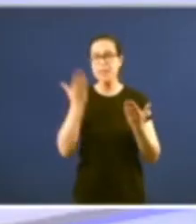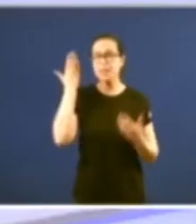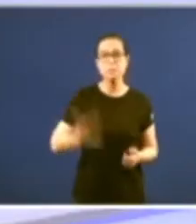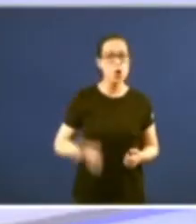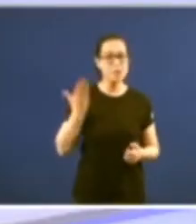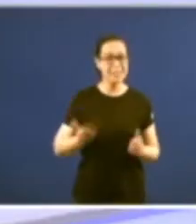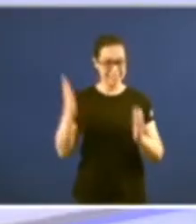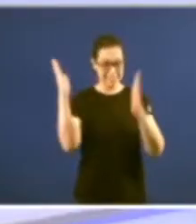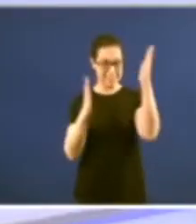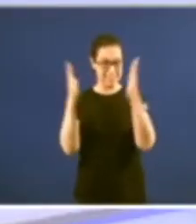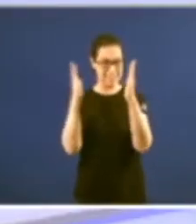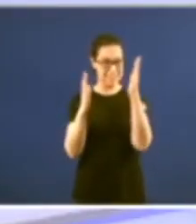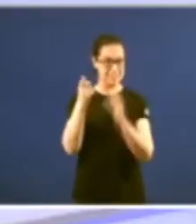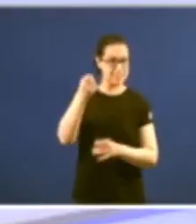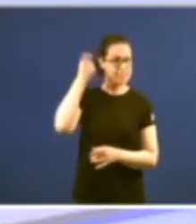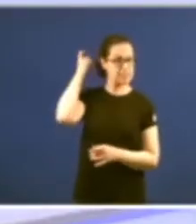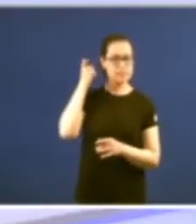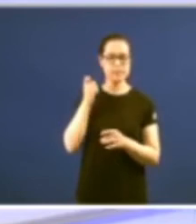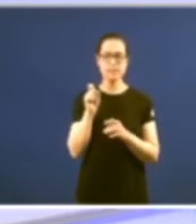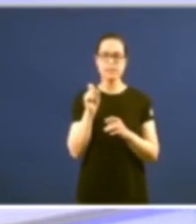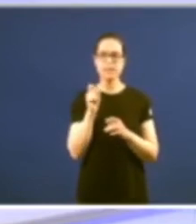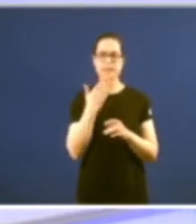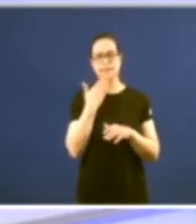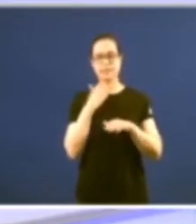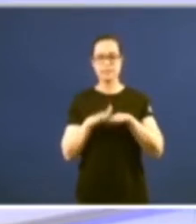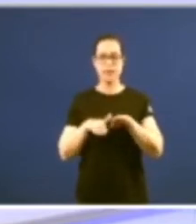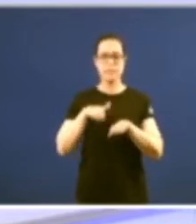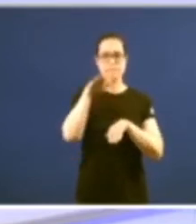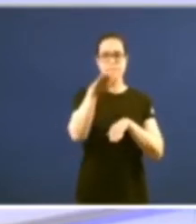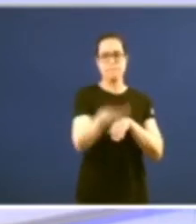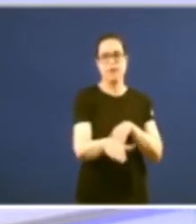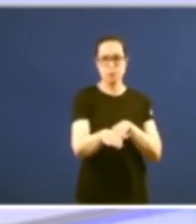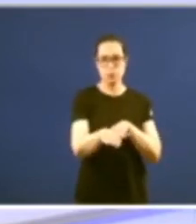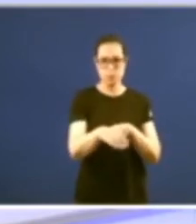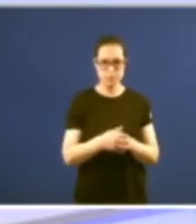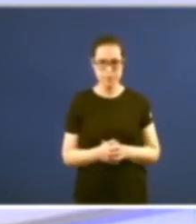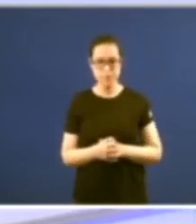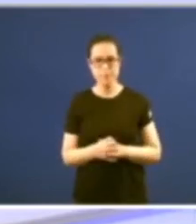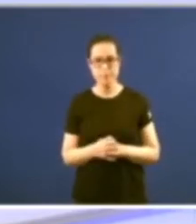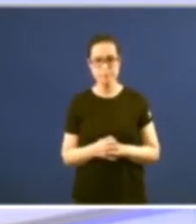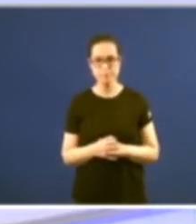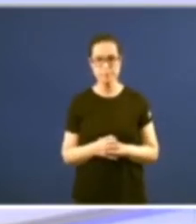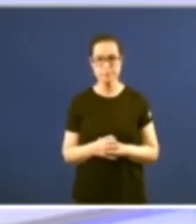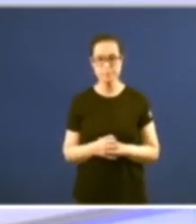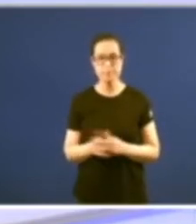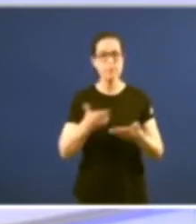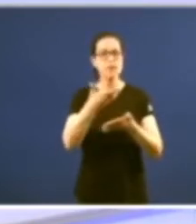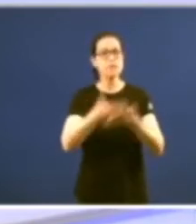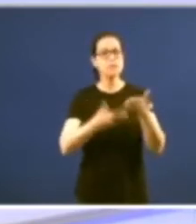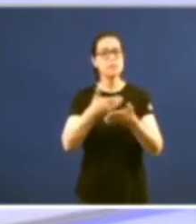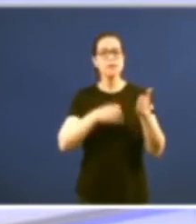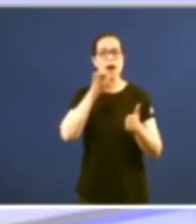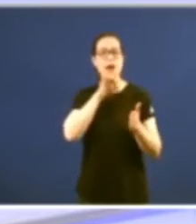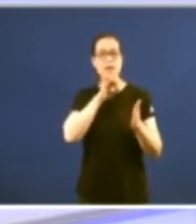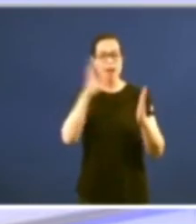daquela é que se dera o primeiro paso das célebres mil millas que fixo a prensa galega no proceso